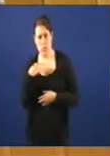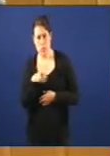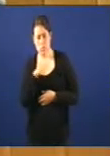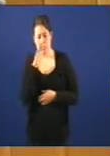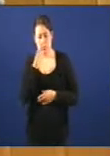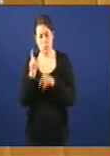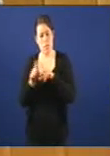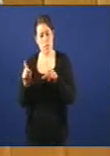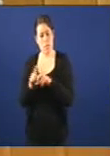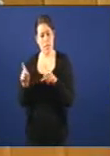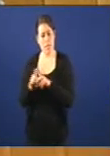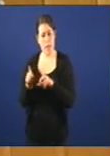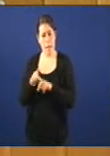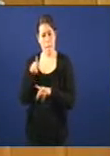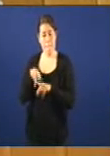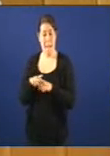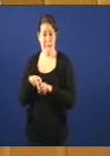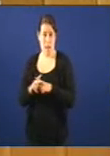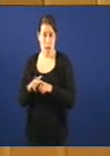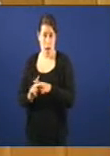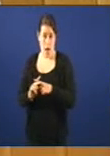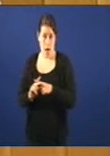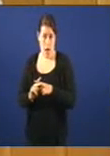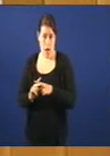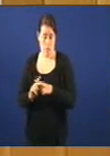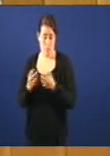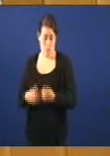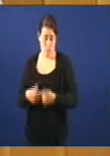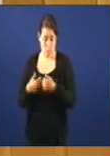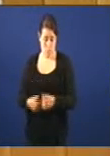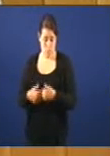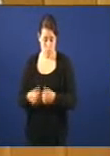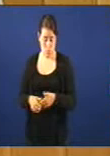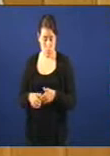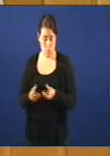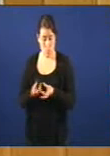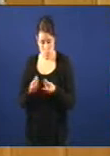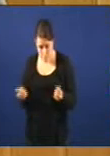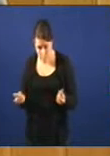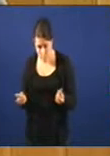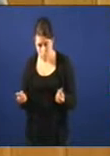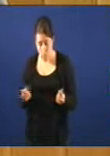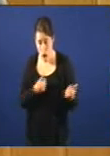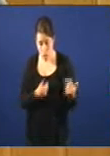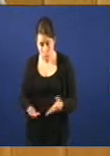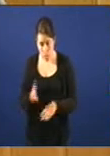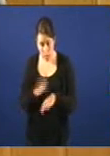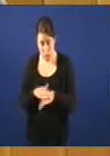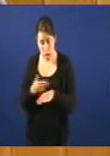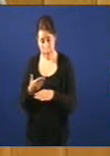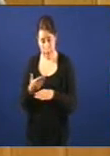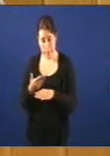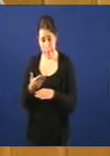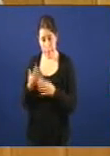desmantelou a maquinaria que servía para a producción e hai axudas ben selladas a maquinaria e non sabemos a día de hoxe